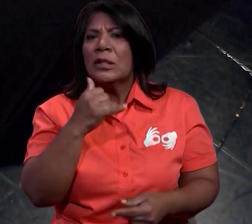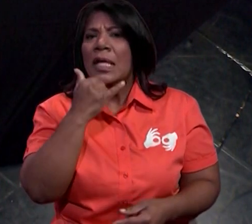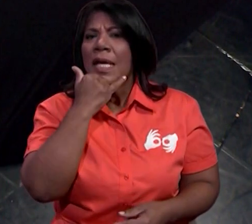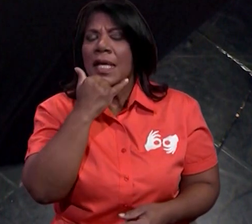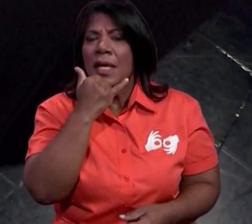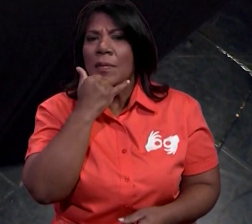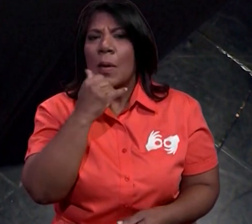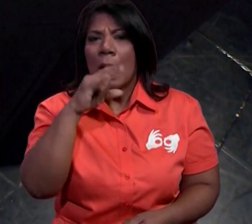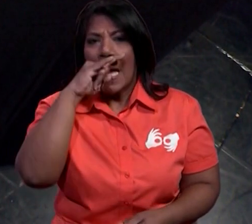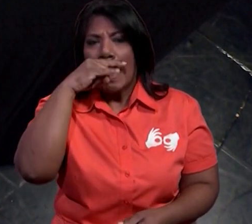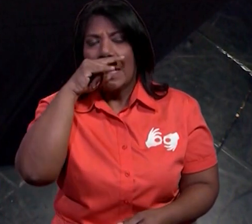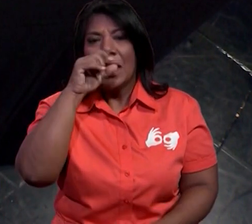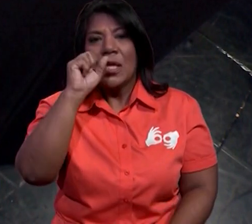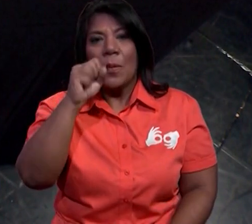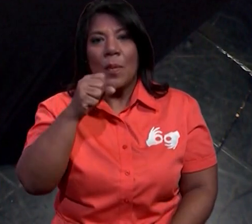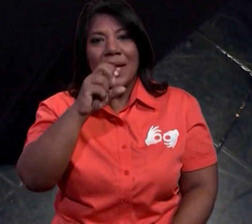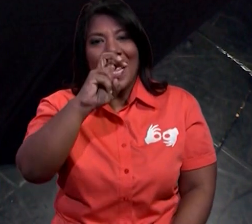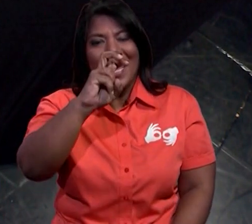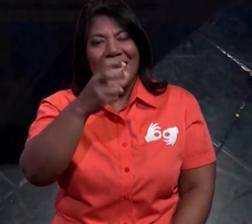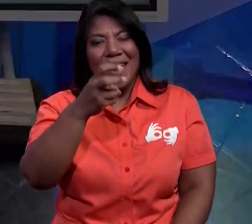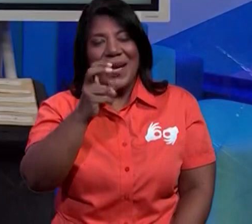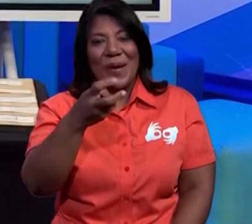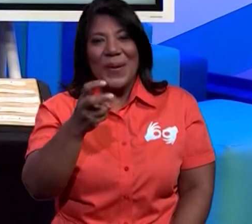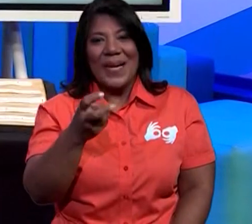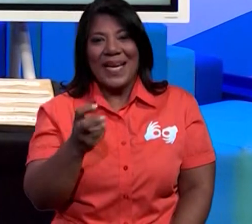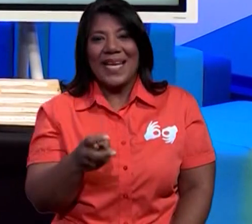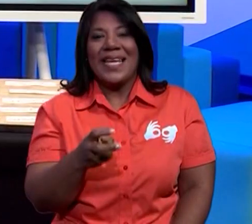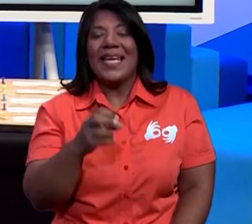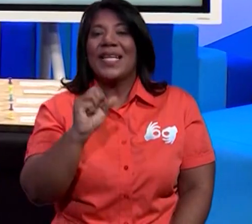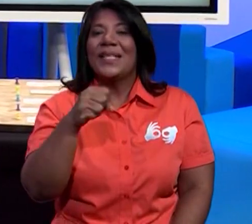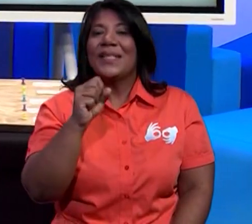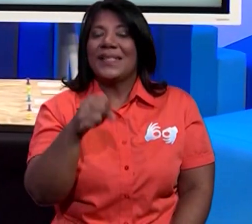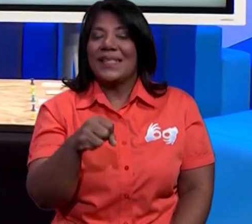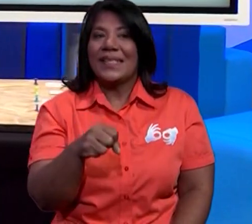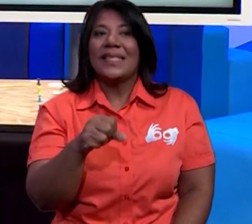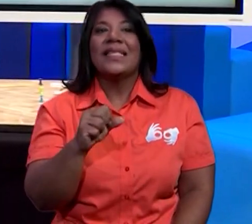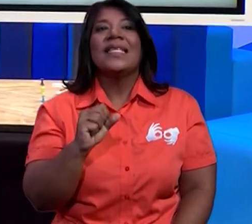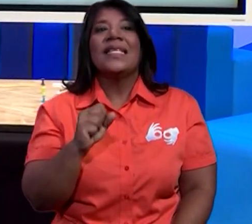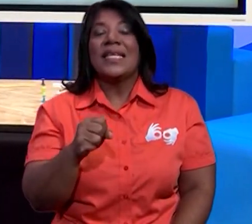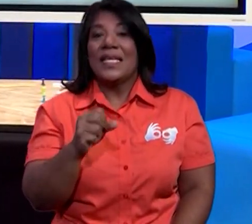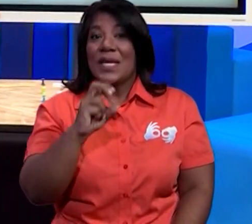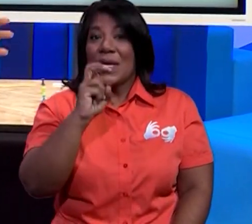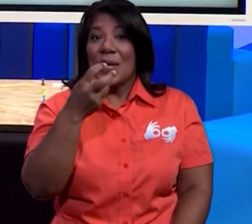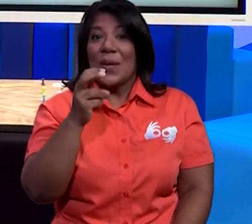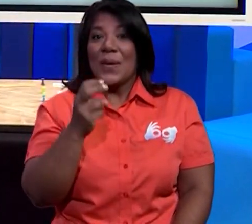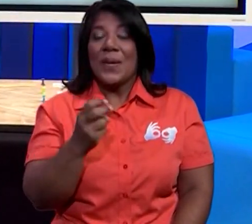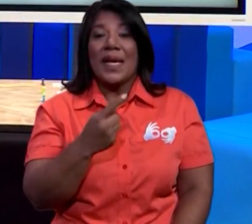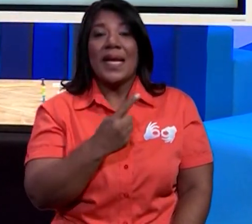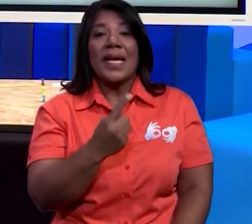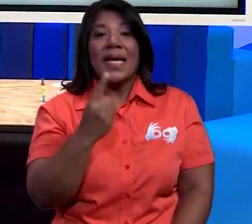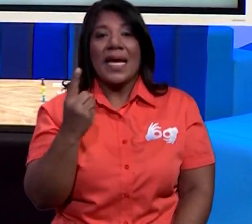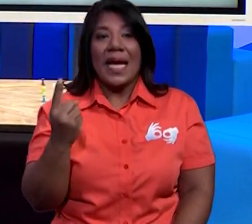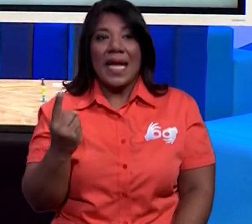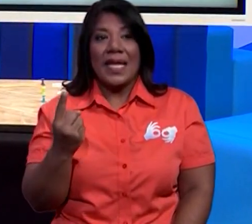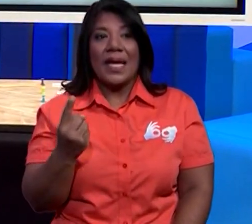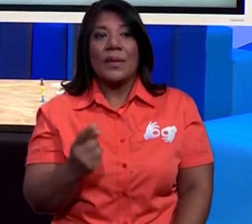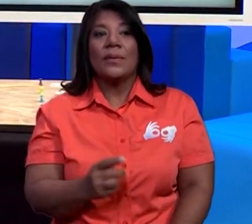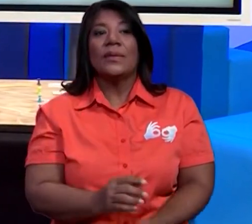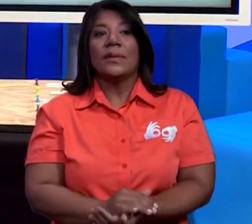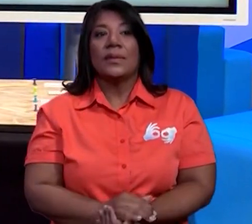de que a medida que vaya adquiriendo esos aprendizajes pueda equivocarse y corregir cada uno de ellos.